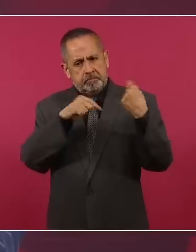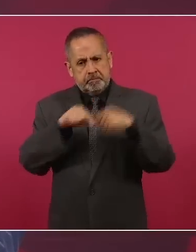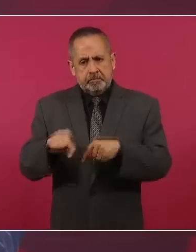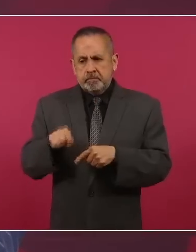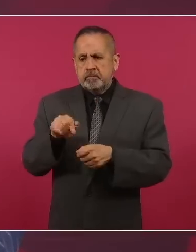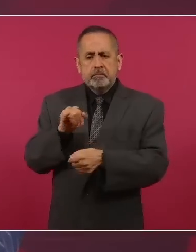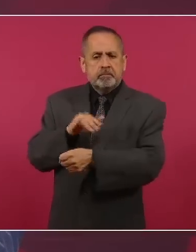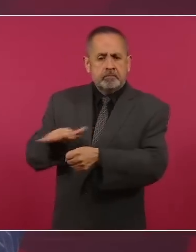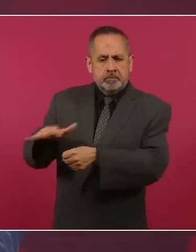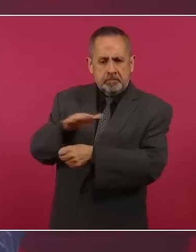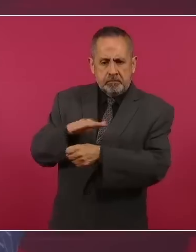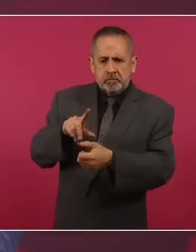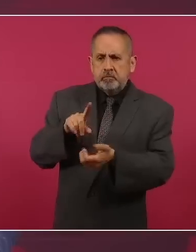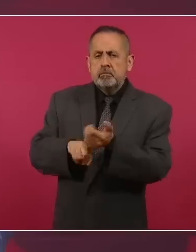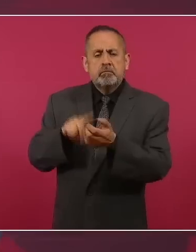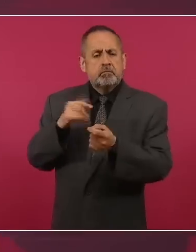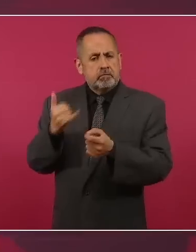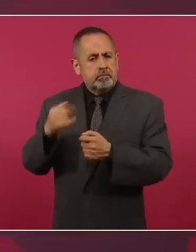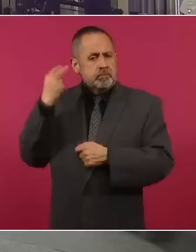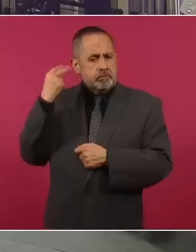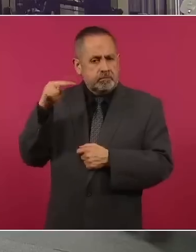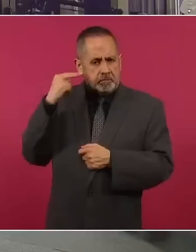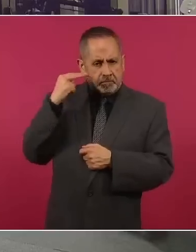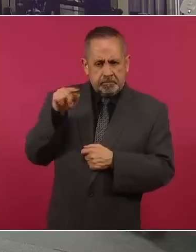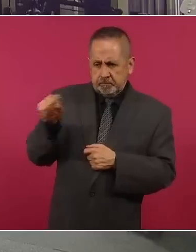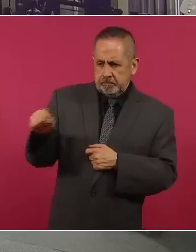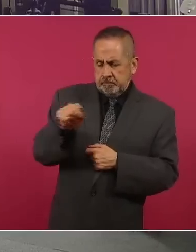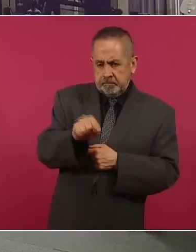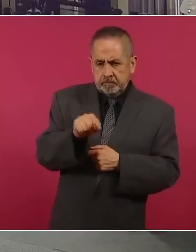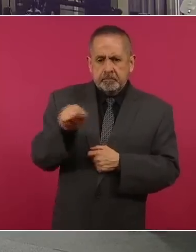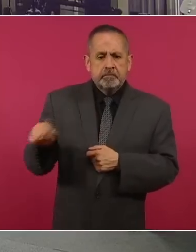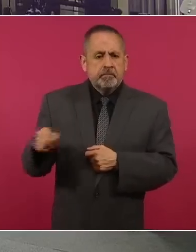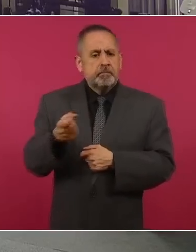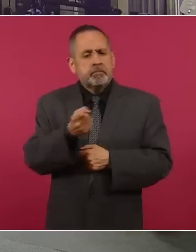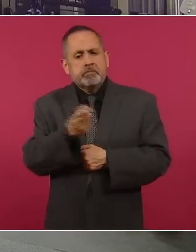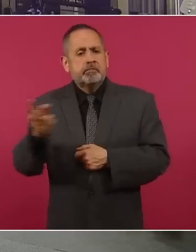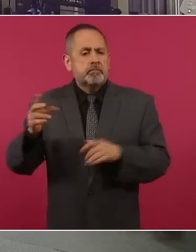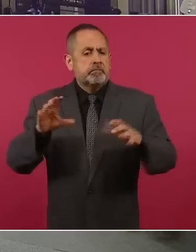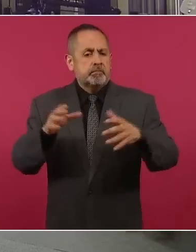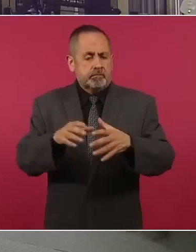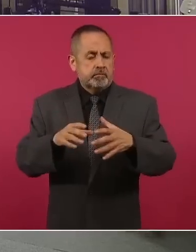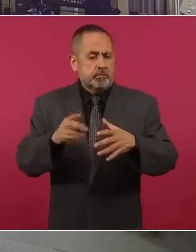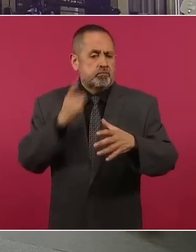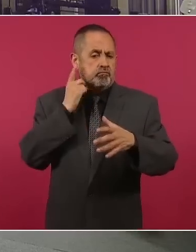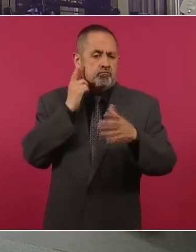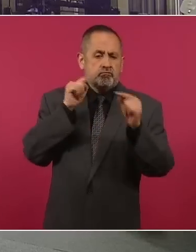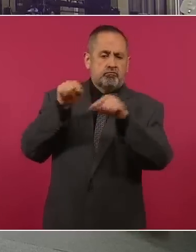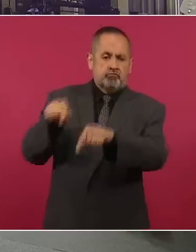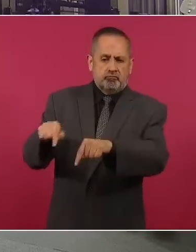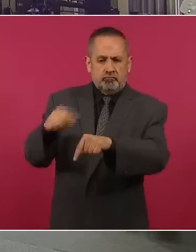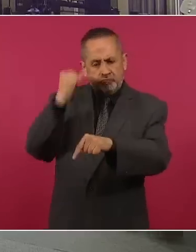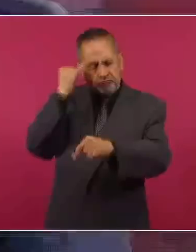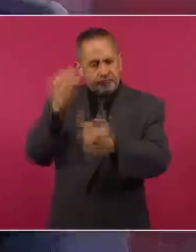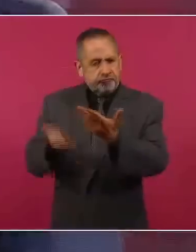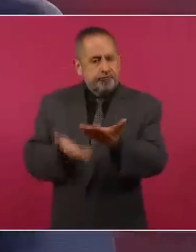el Istmo y en Veracruz. Y legisladores, esa es la propuesta